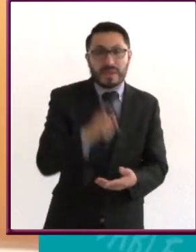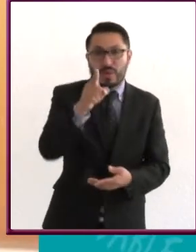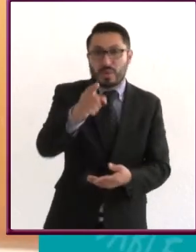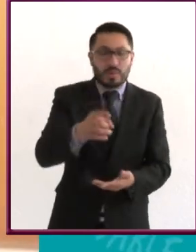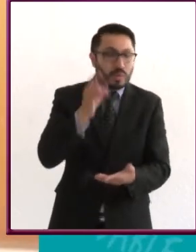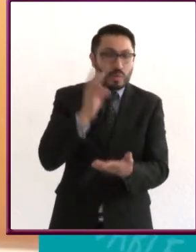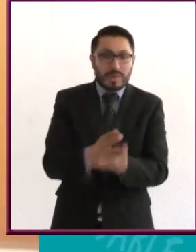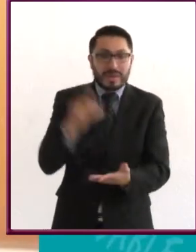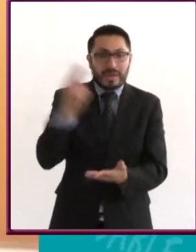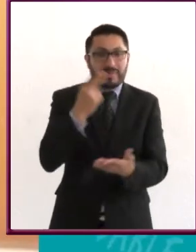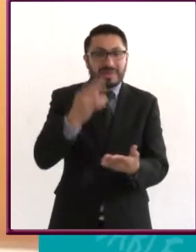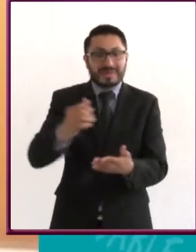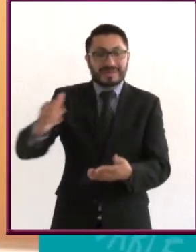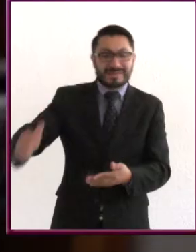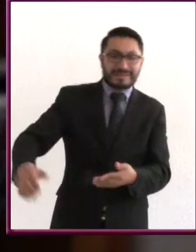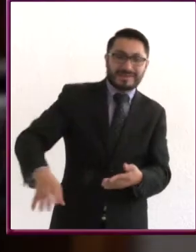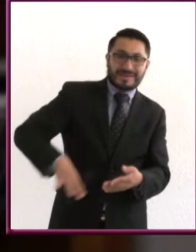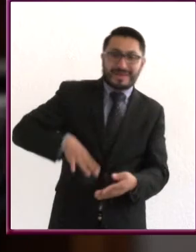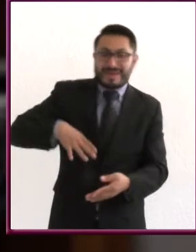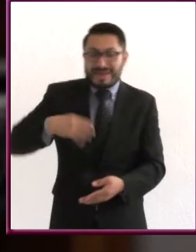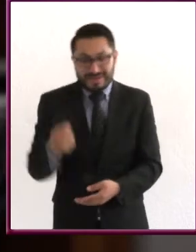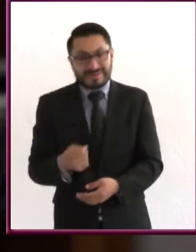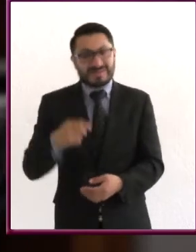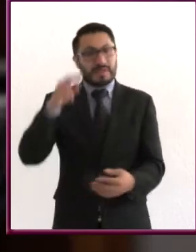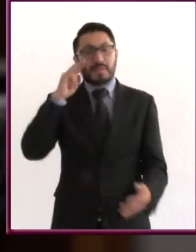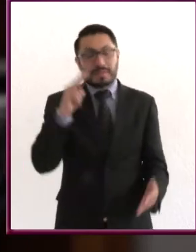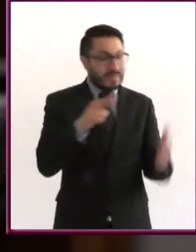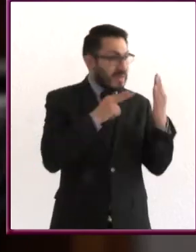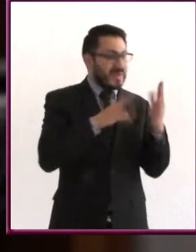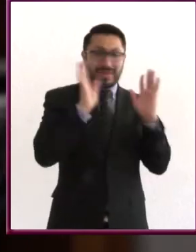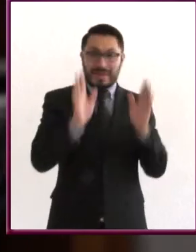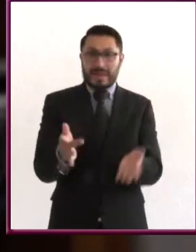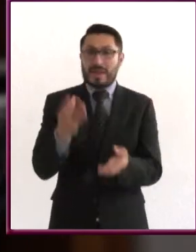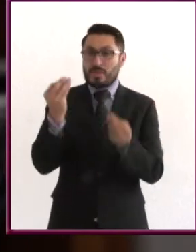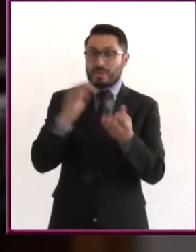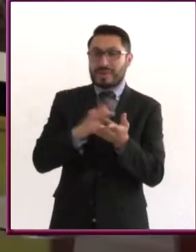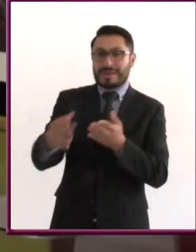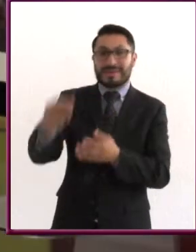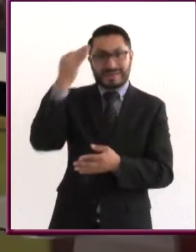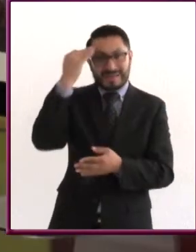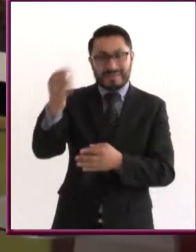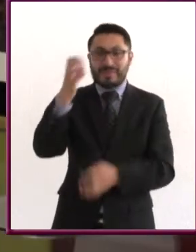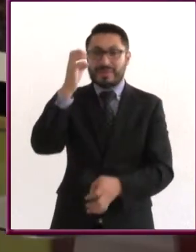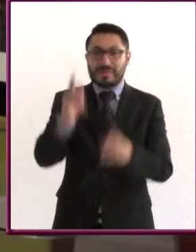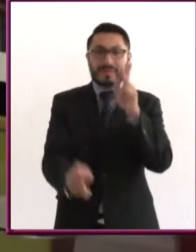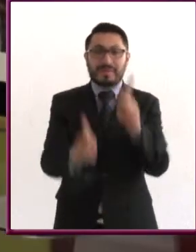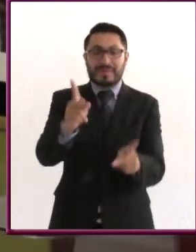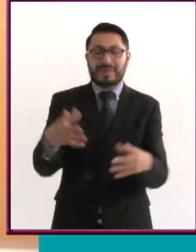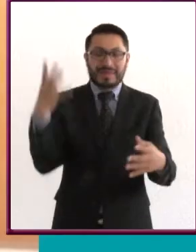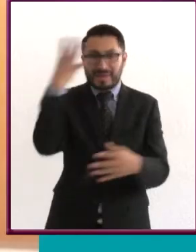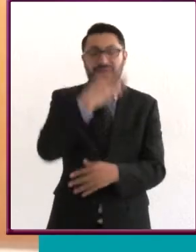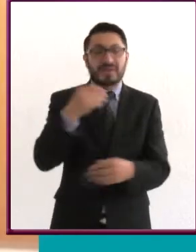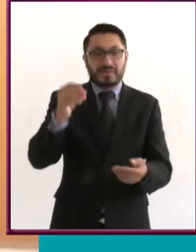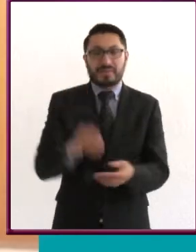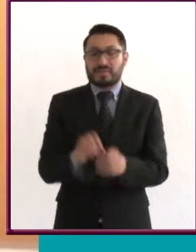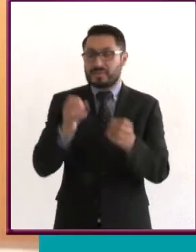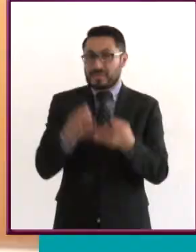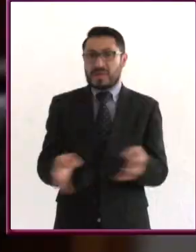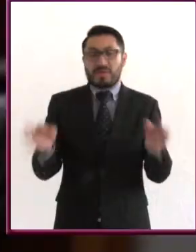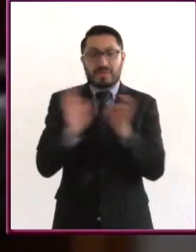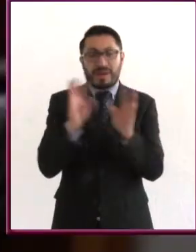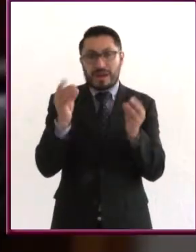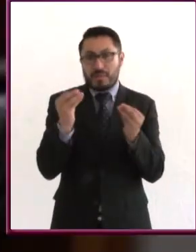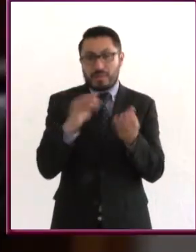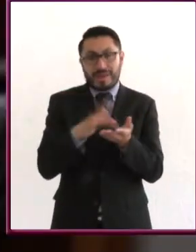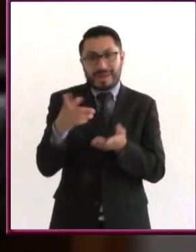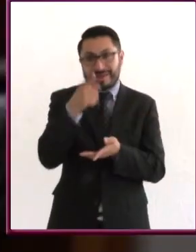paso y mirarte al espejo. Jasmine, muchas gracias por este tiempo. Fue una charla maravillosa. Muchas gracias a ti.